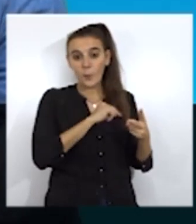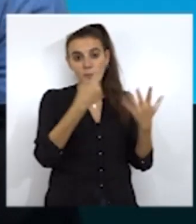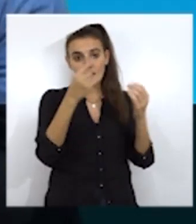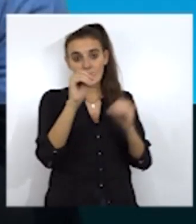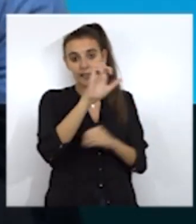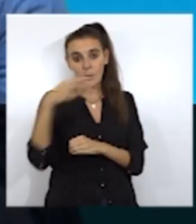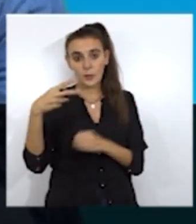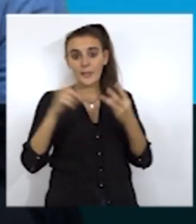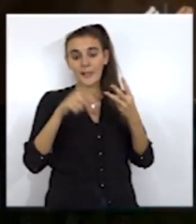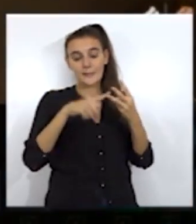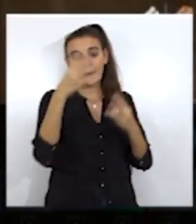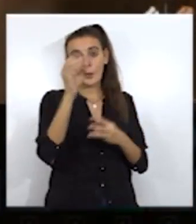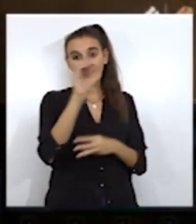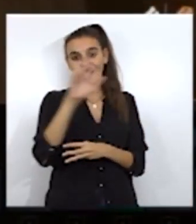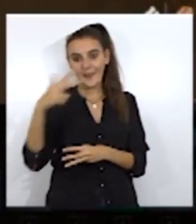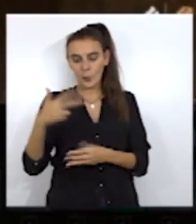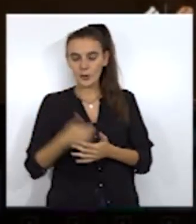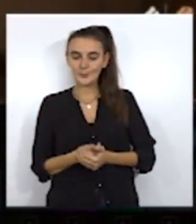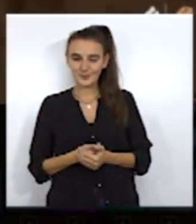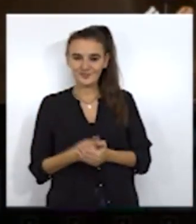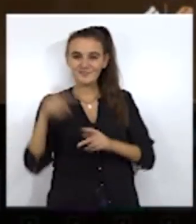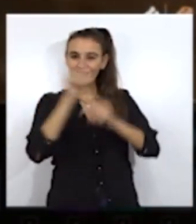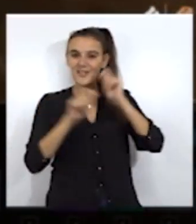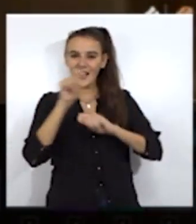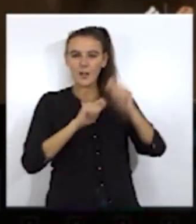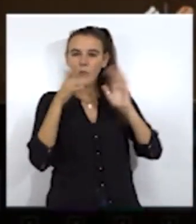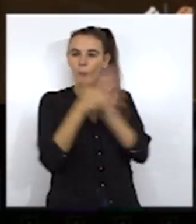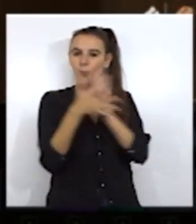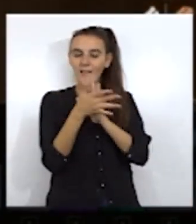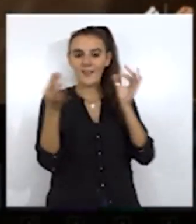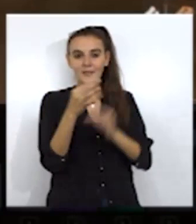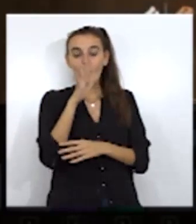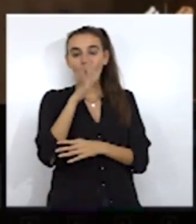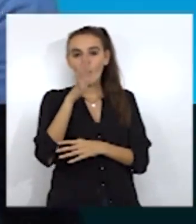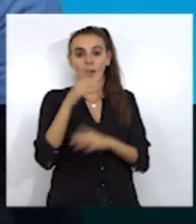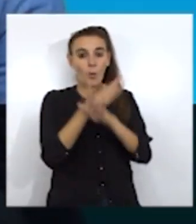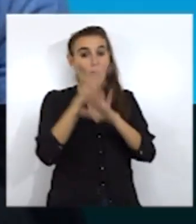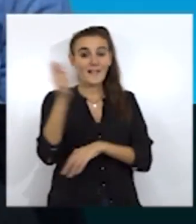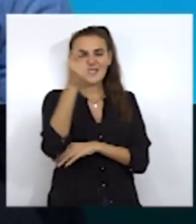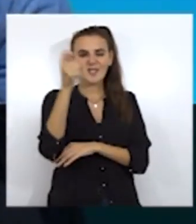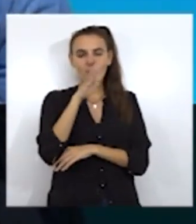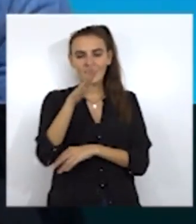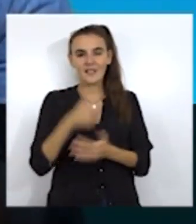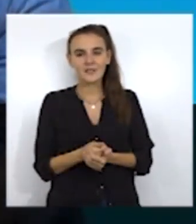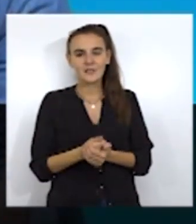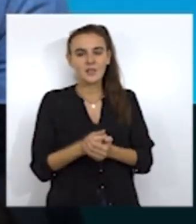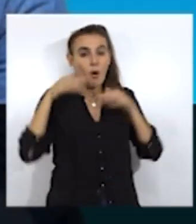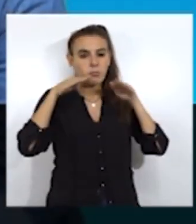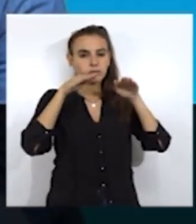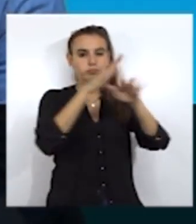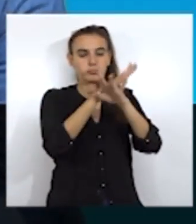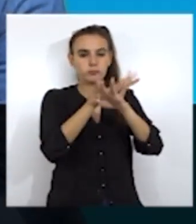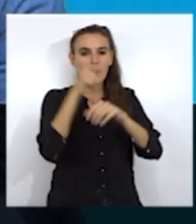y la tercera de 40 euros. Desde la asociación nos explican por qué el éxito de este juego. El Fortnite es un shooter.